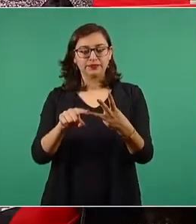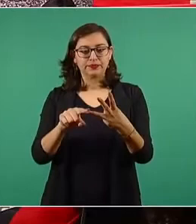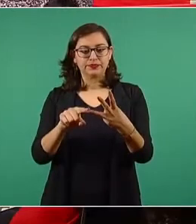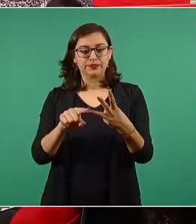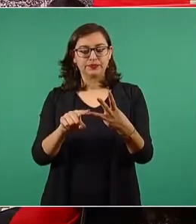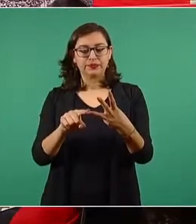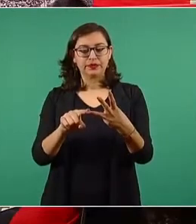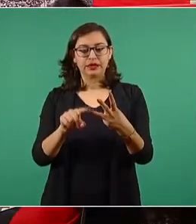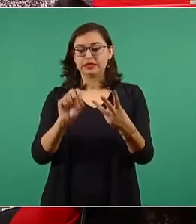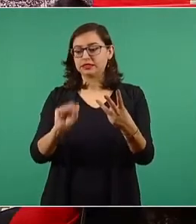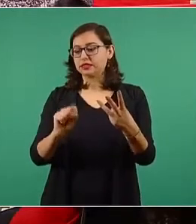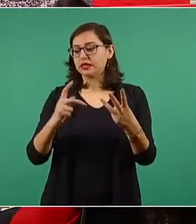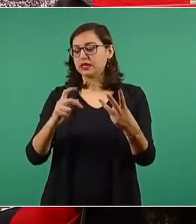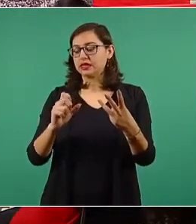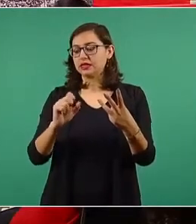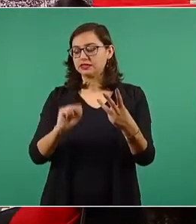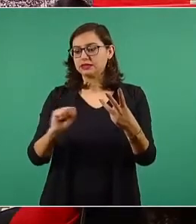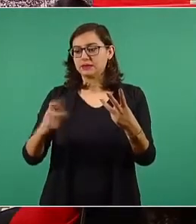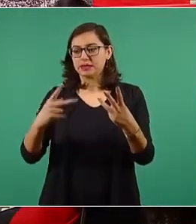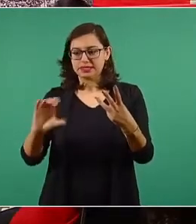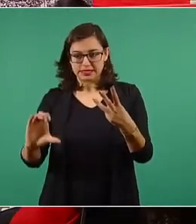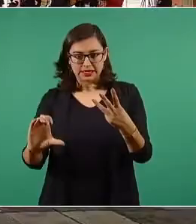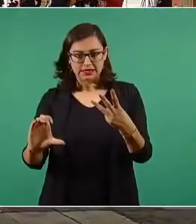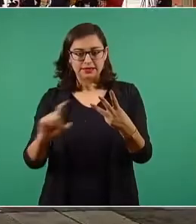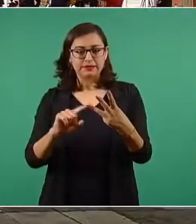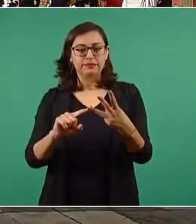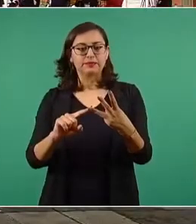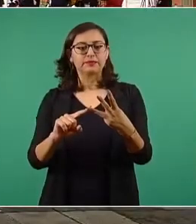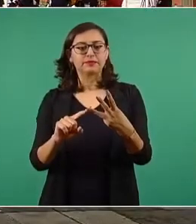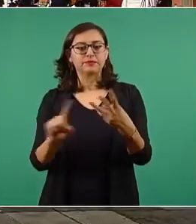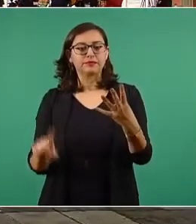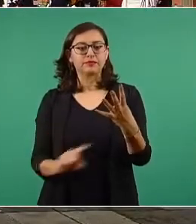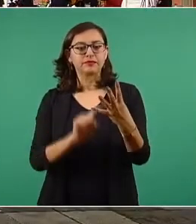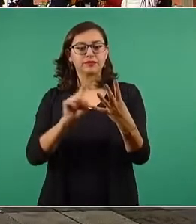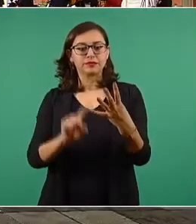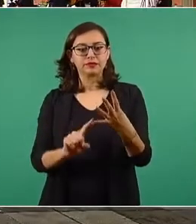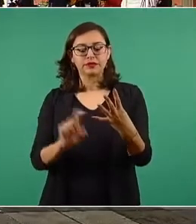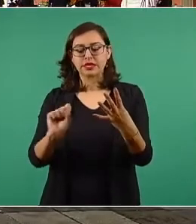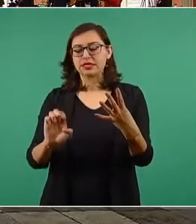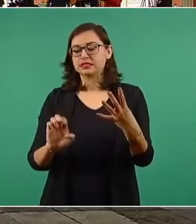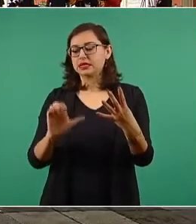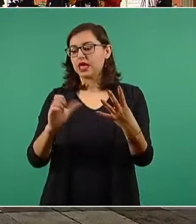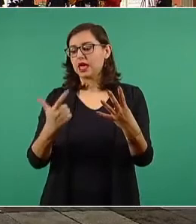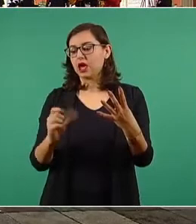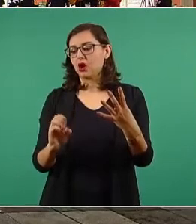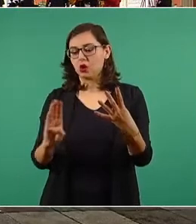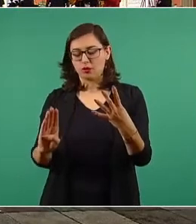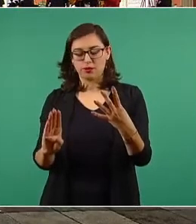de Seguridad Pública, la secretaria de Gobernación,